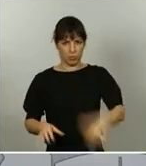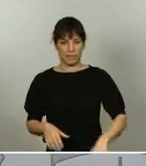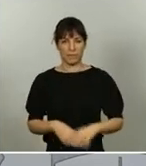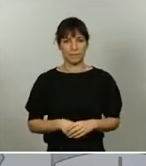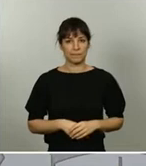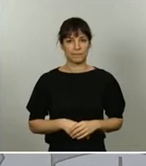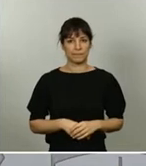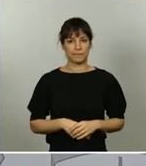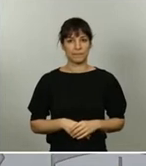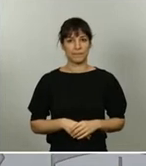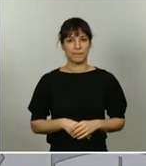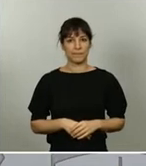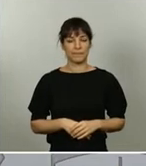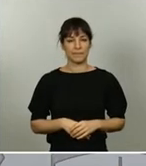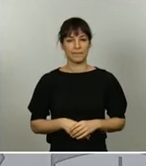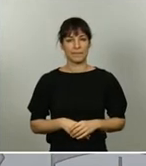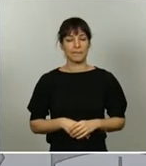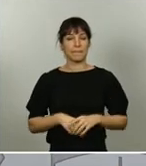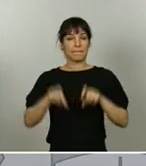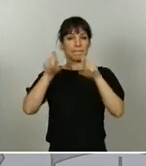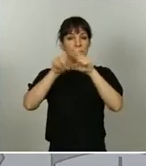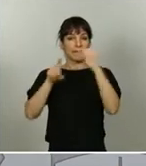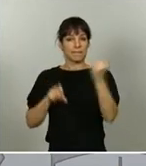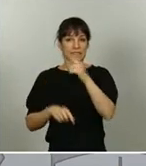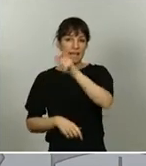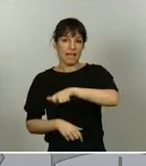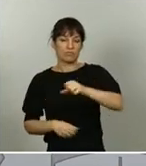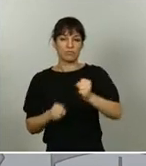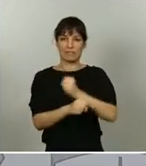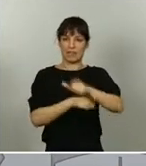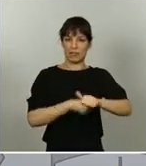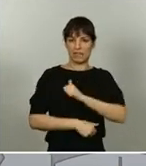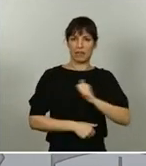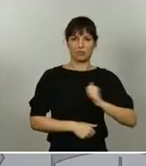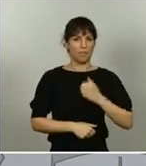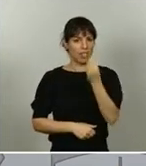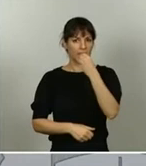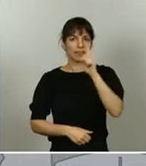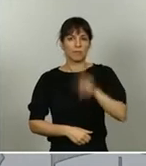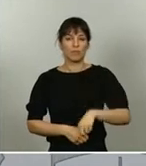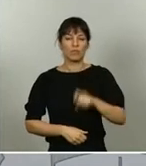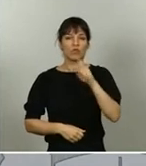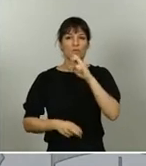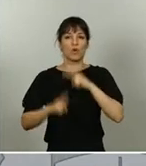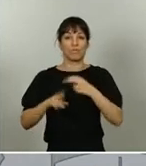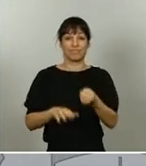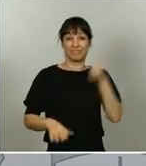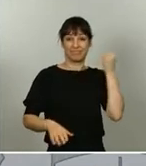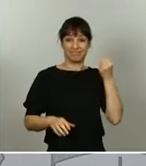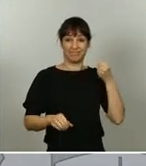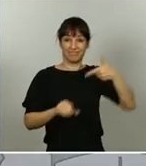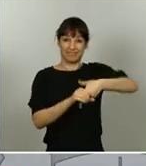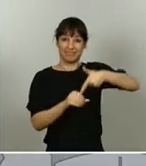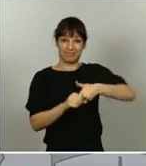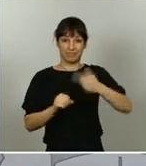beneficiados los empresarios, los trabajadores y trabajadoras autónomos a través de los ahorros en combustible que comportará la renovación